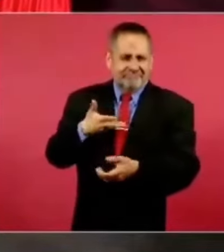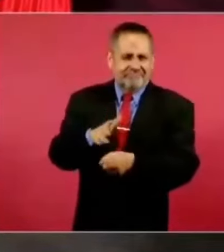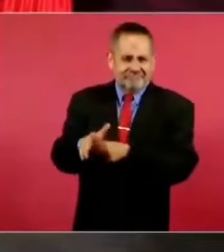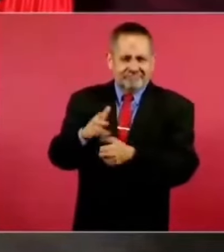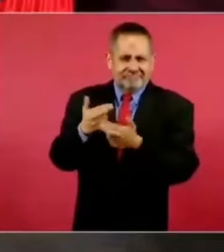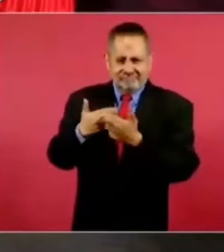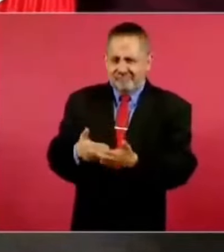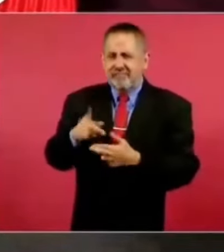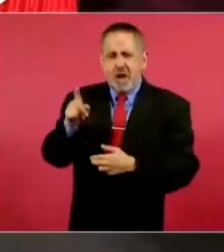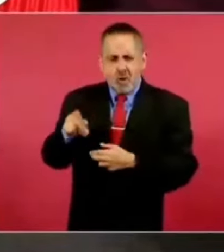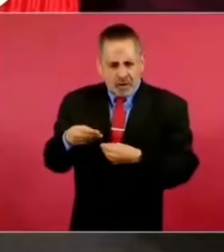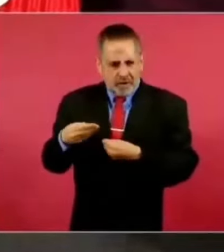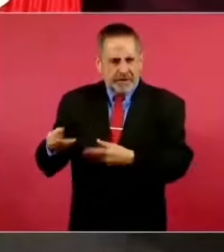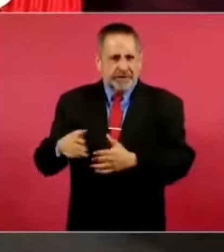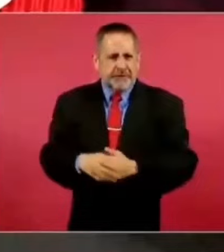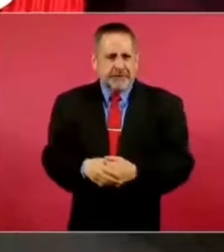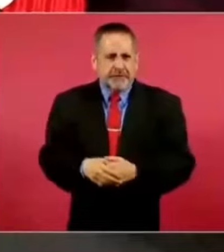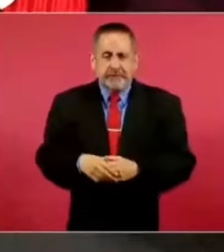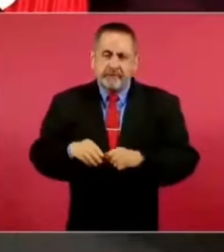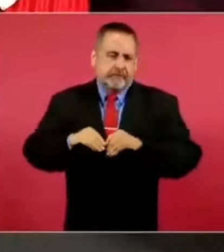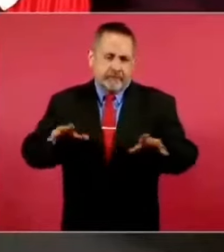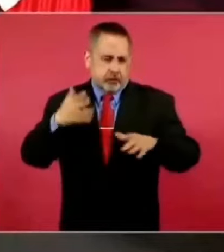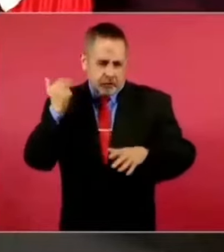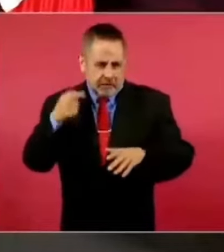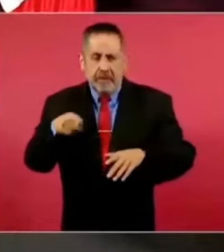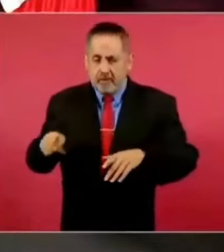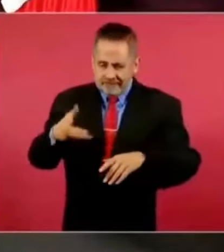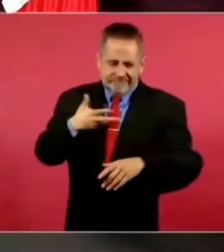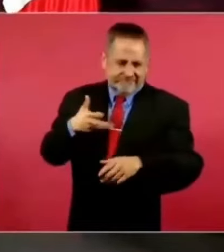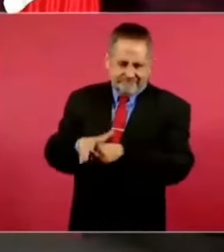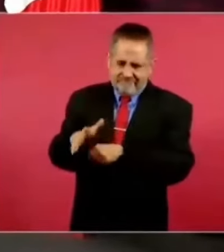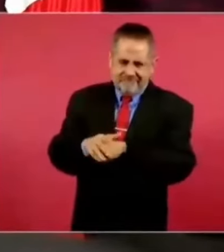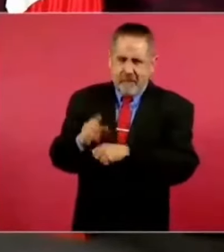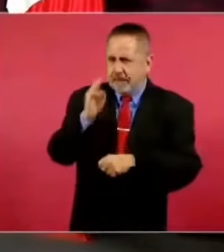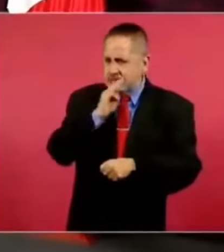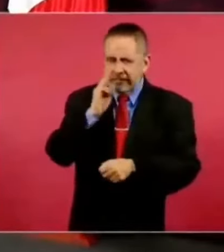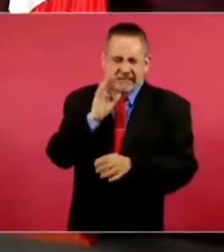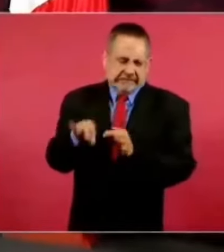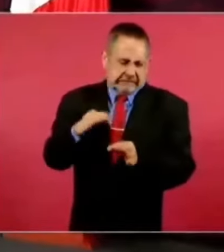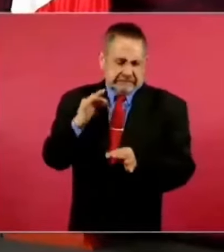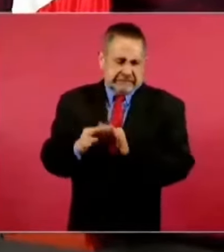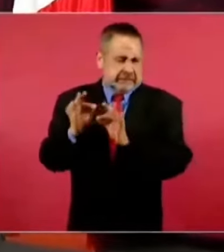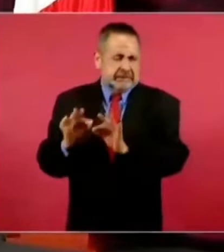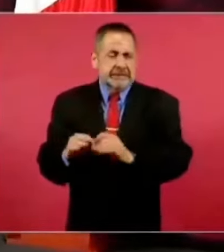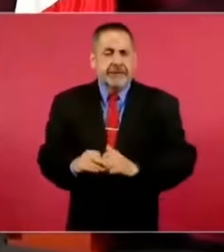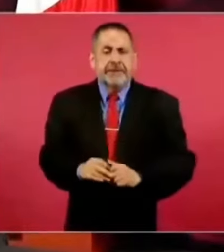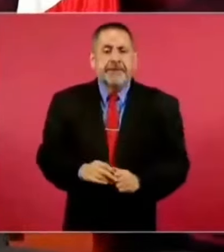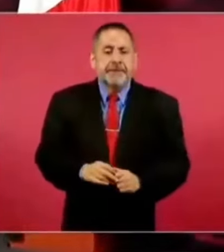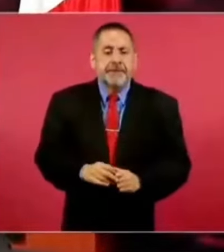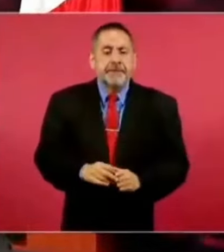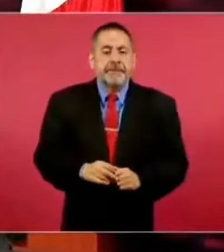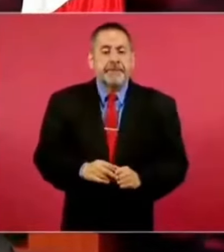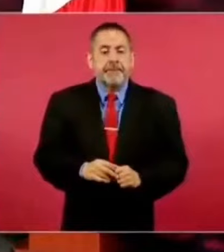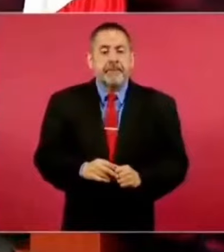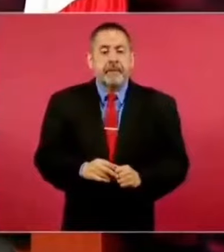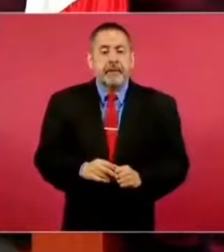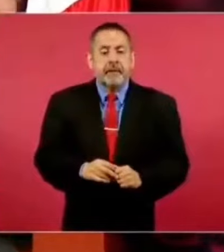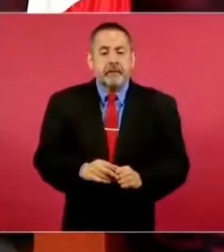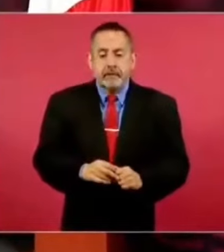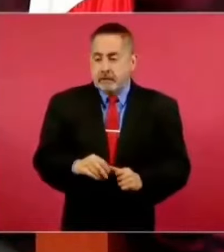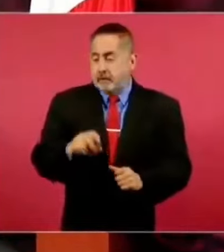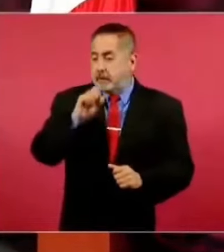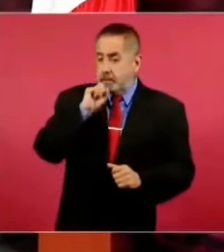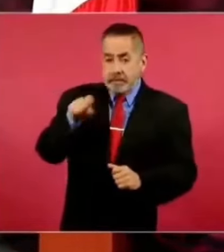Eso no se conoce. Y también de esta presa